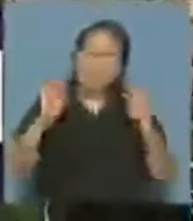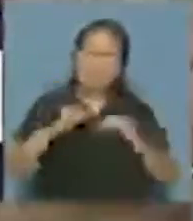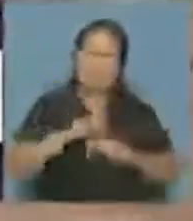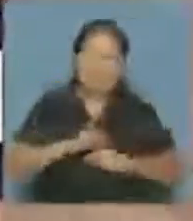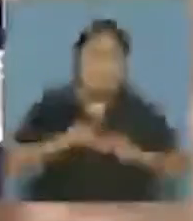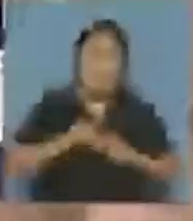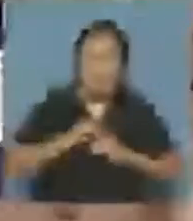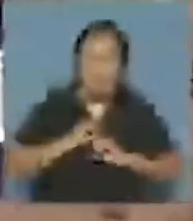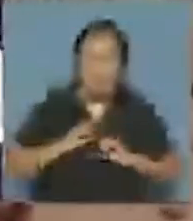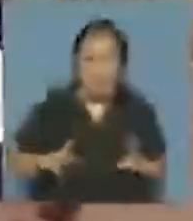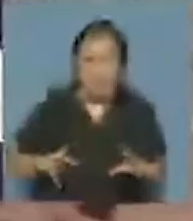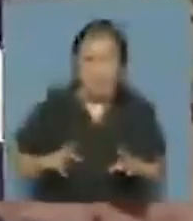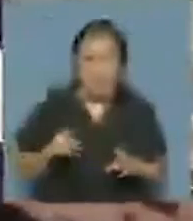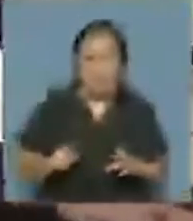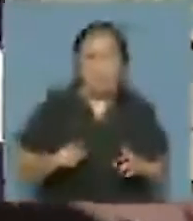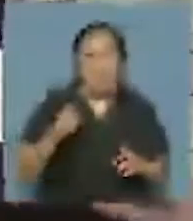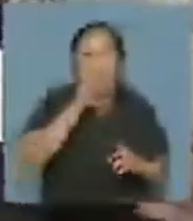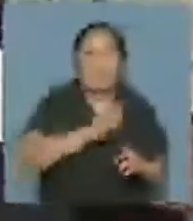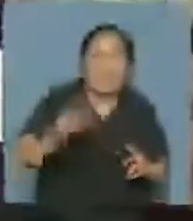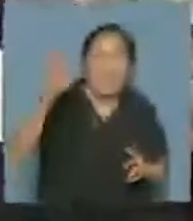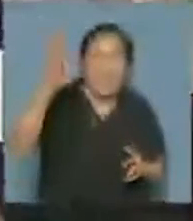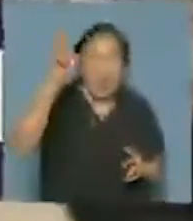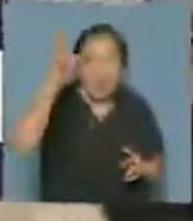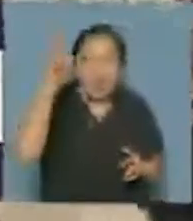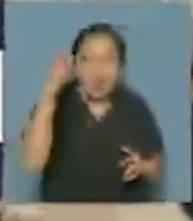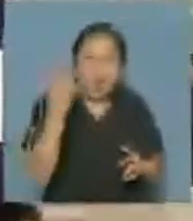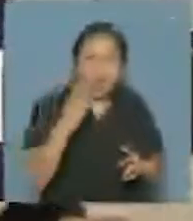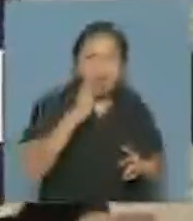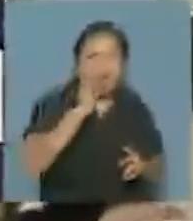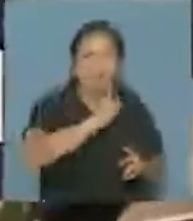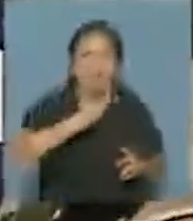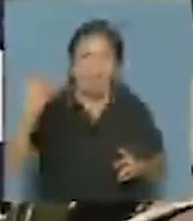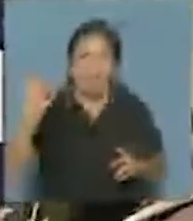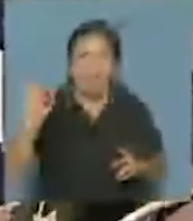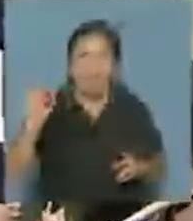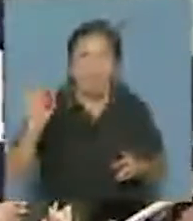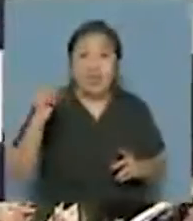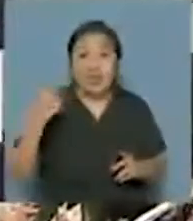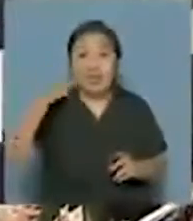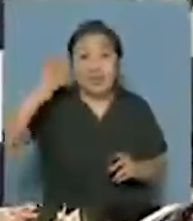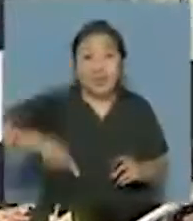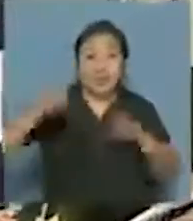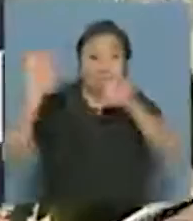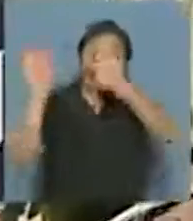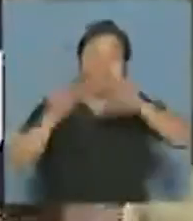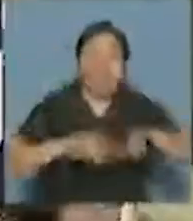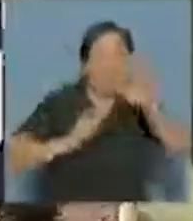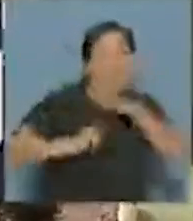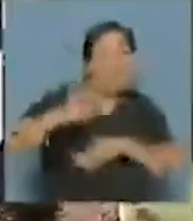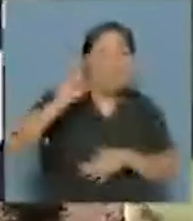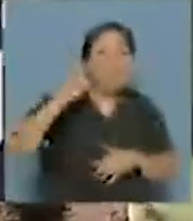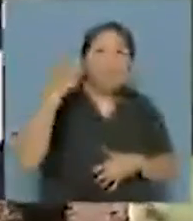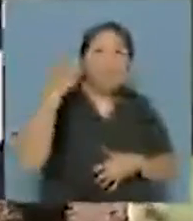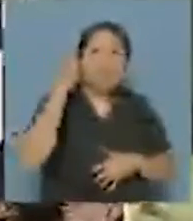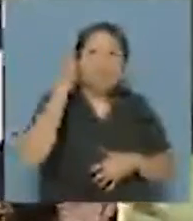con 184 denuncias que hemos visto que tienen los productores, más de 3.100 hectáreas, ¿no es cierto?, denunciadas.